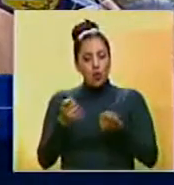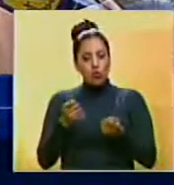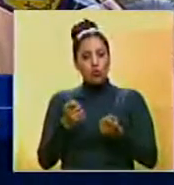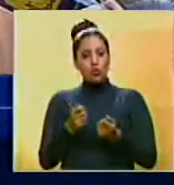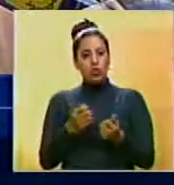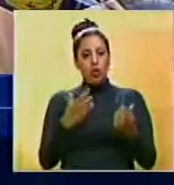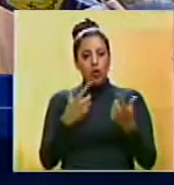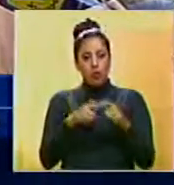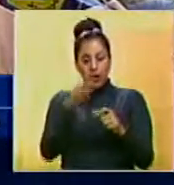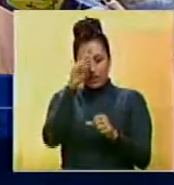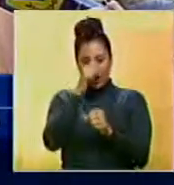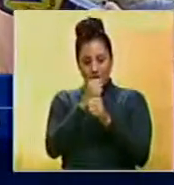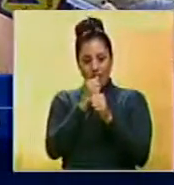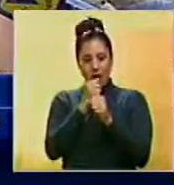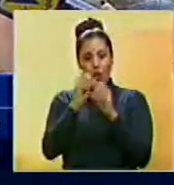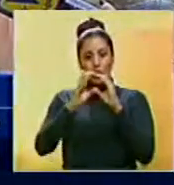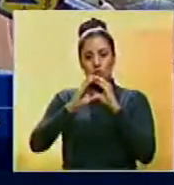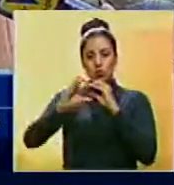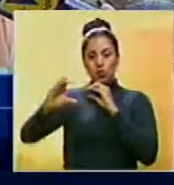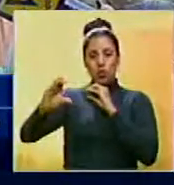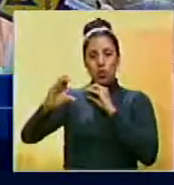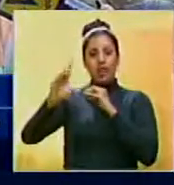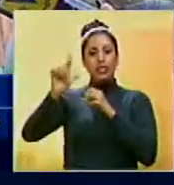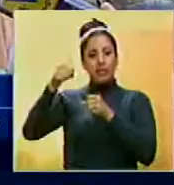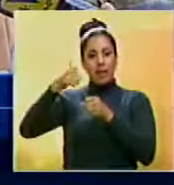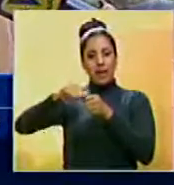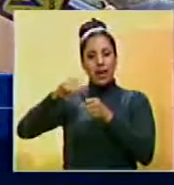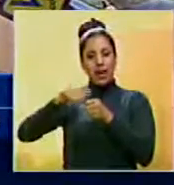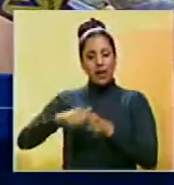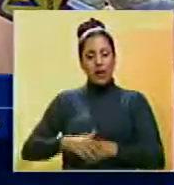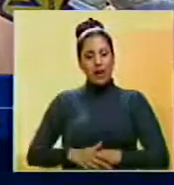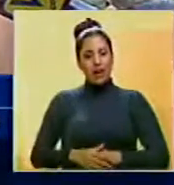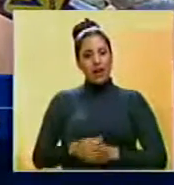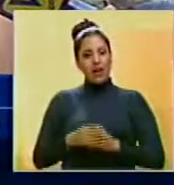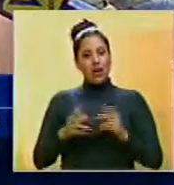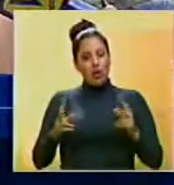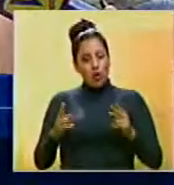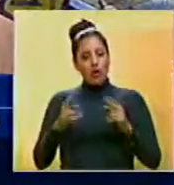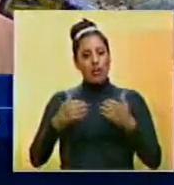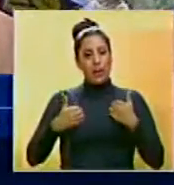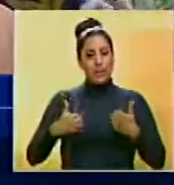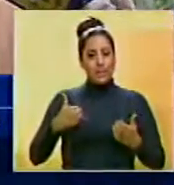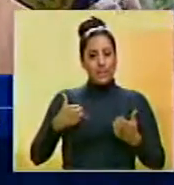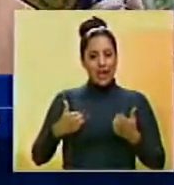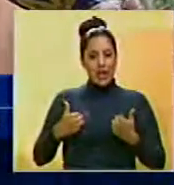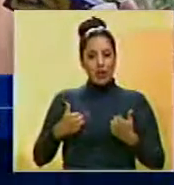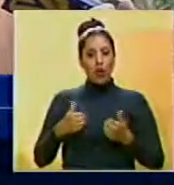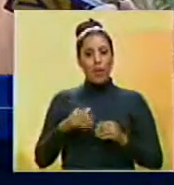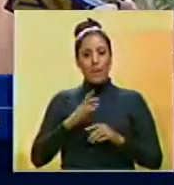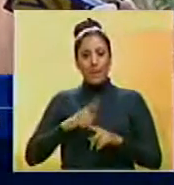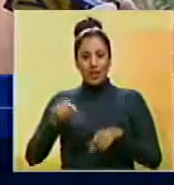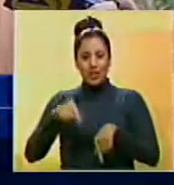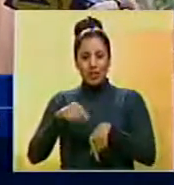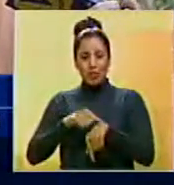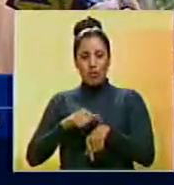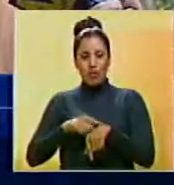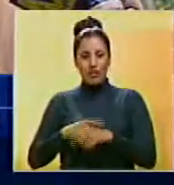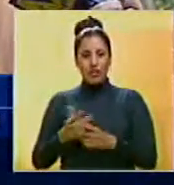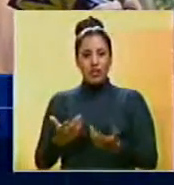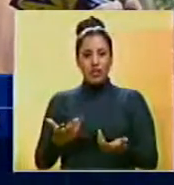esas labores en el acueducto igualmente Hidrolago en Maracaibo. Van a ser paradas el día miércoles, sobre todo en un momento como este,